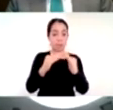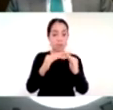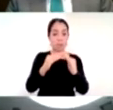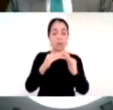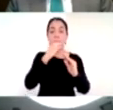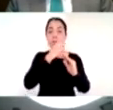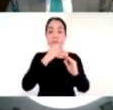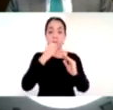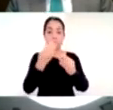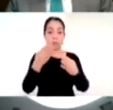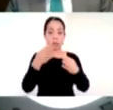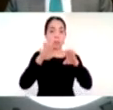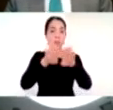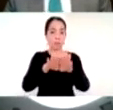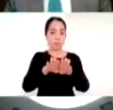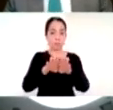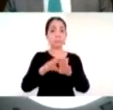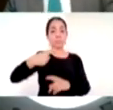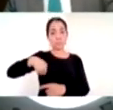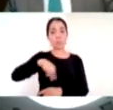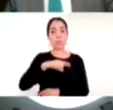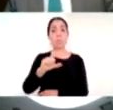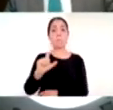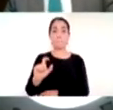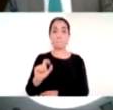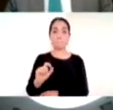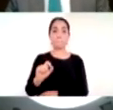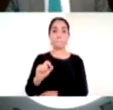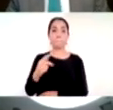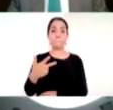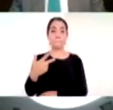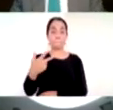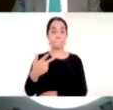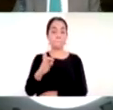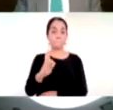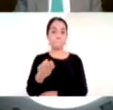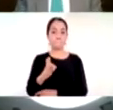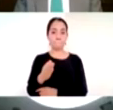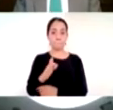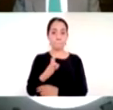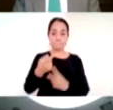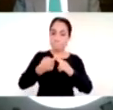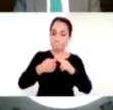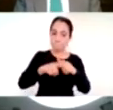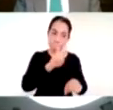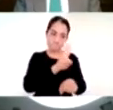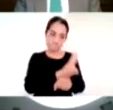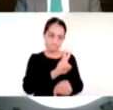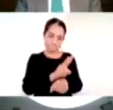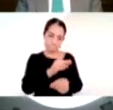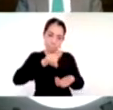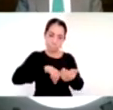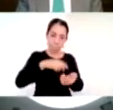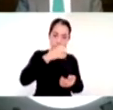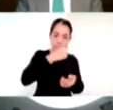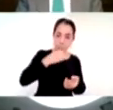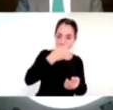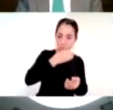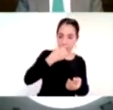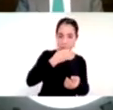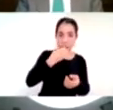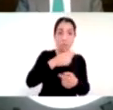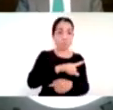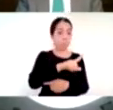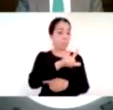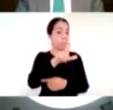inmediata el 28 de febrero posteriormente a los filtros escolares me parece muy importante la decisión que